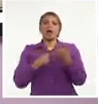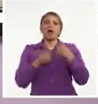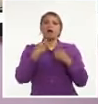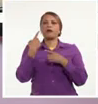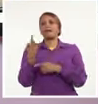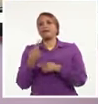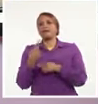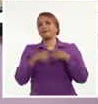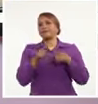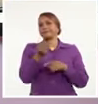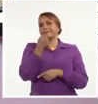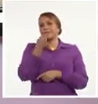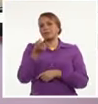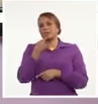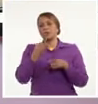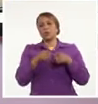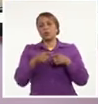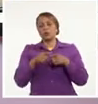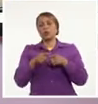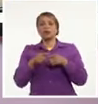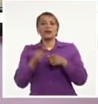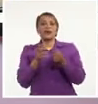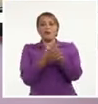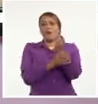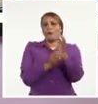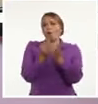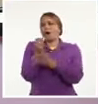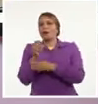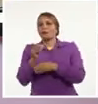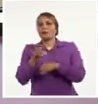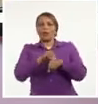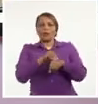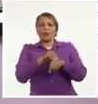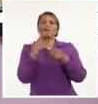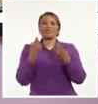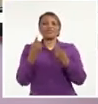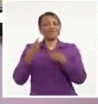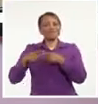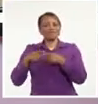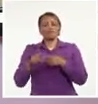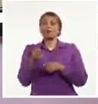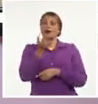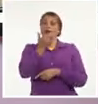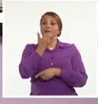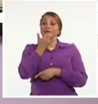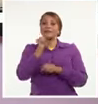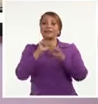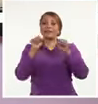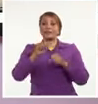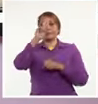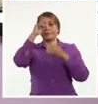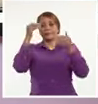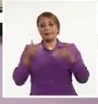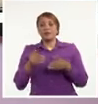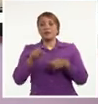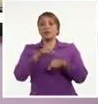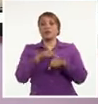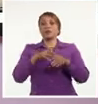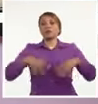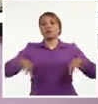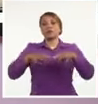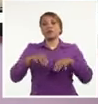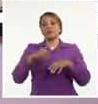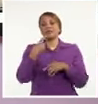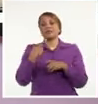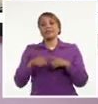de fármacos y recursos como material gastable, realidad que repercute negativamente en el sistema de salud en medio de la crisis económica que vive